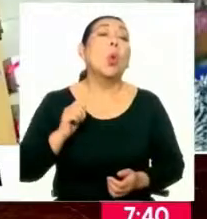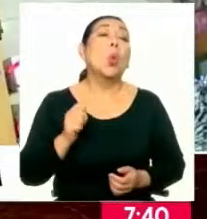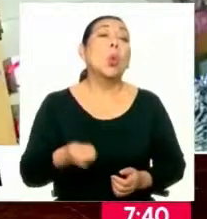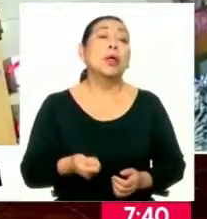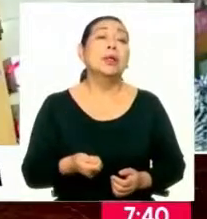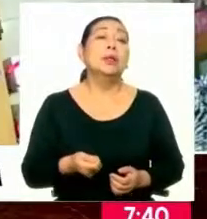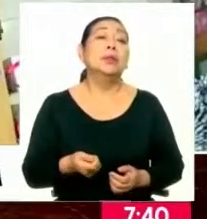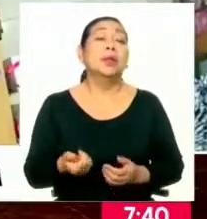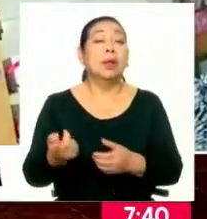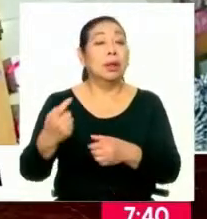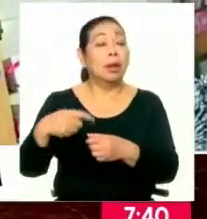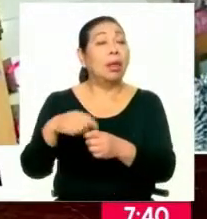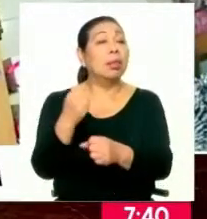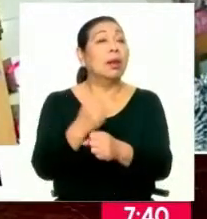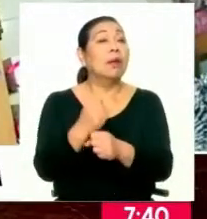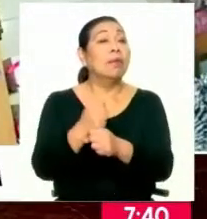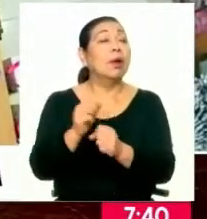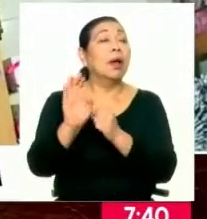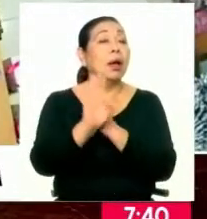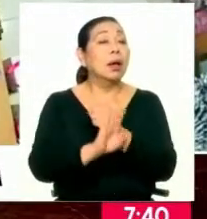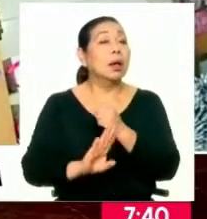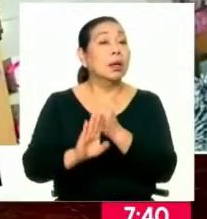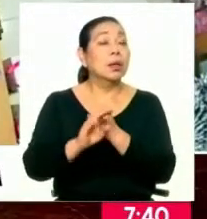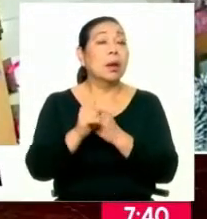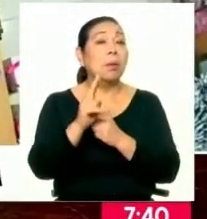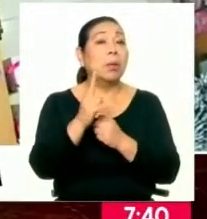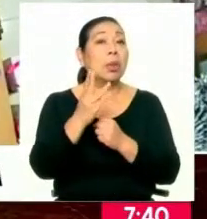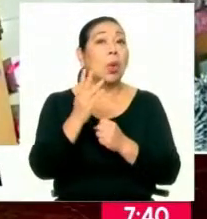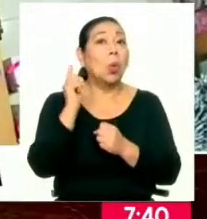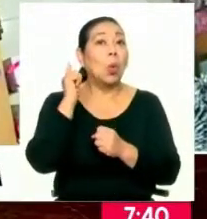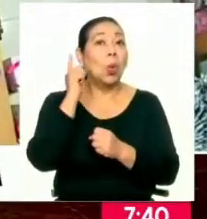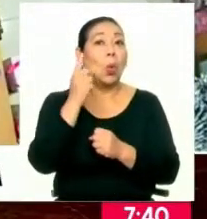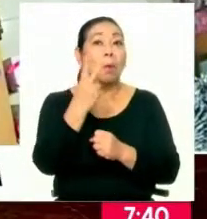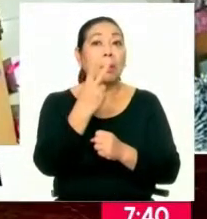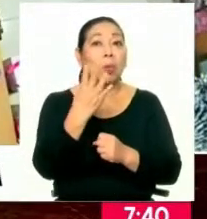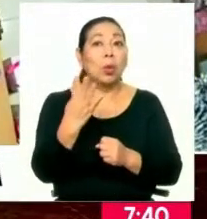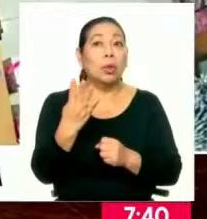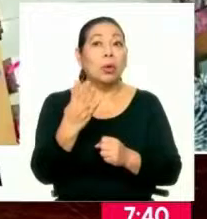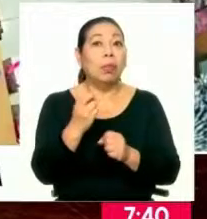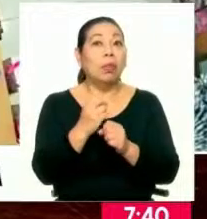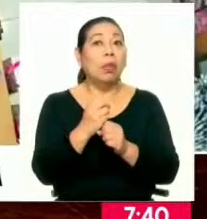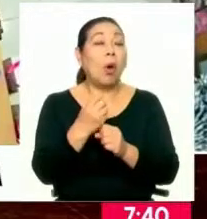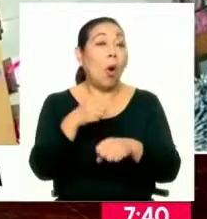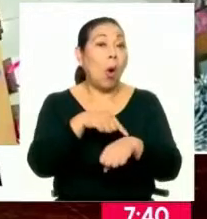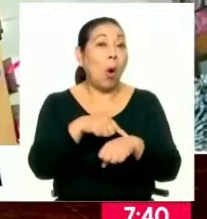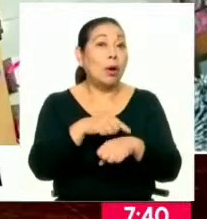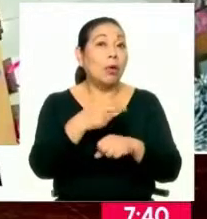están participando para garantizar la atención las 24 horas, los 7 días de la semana?